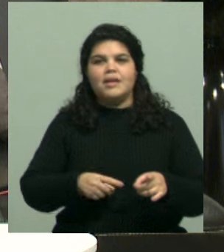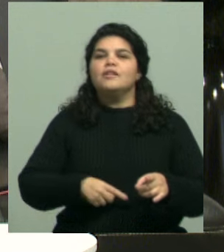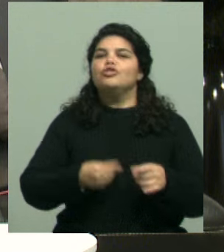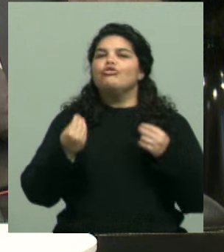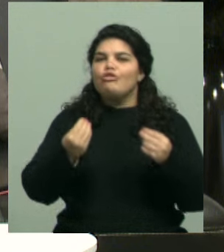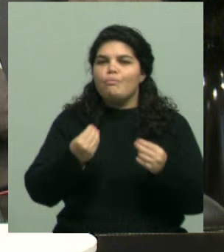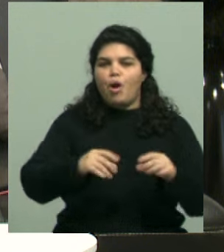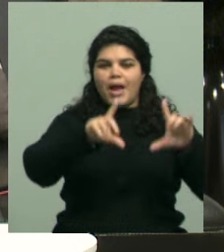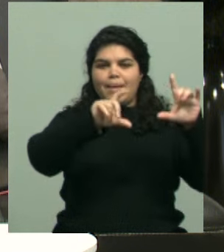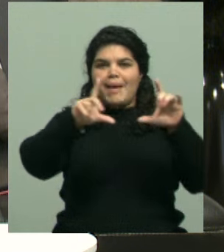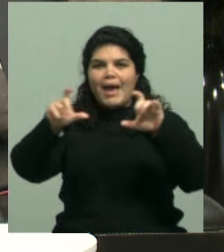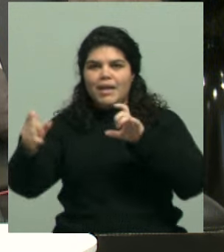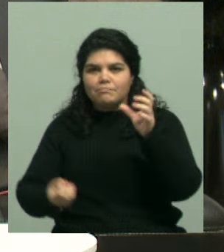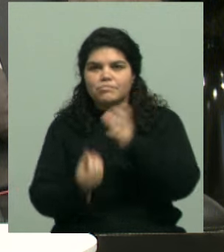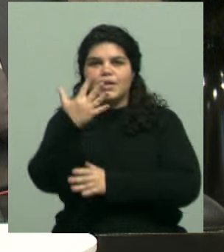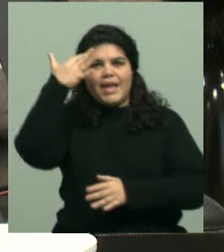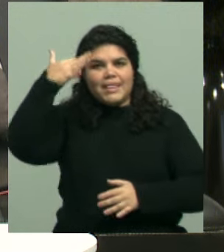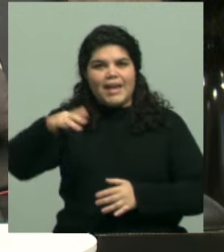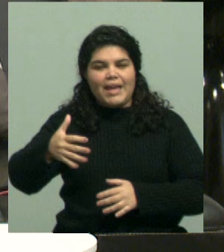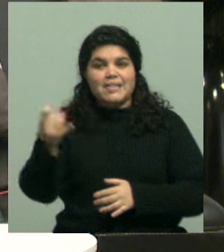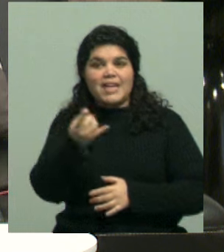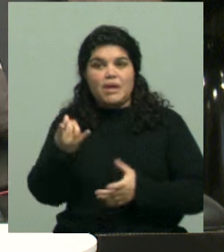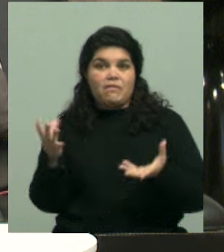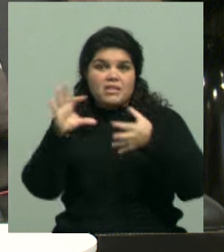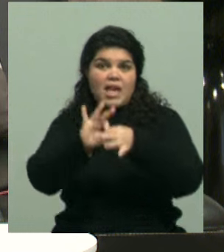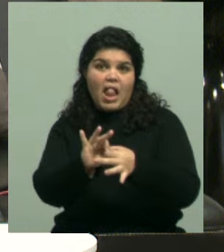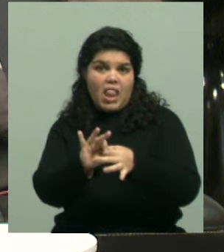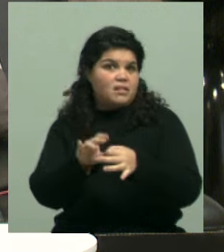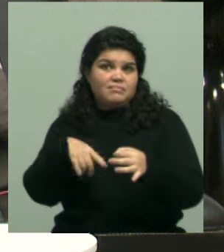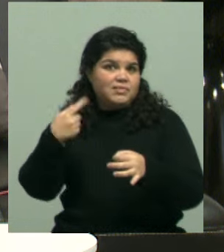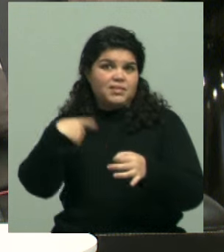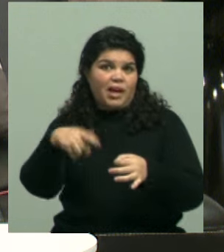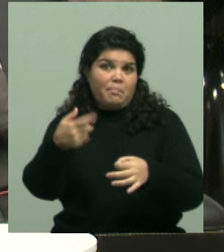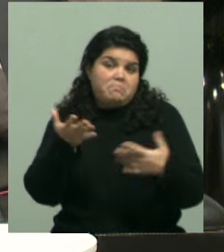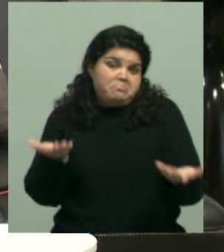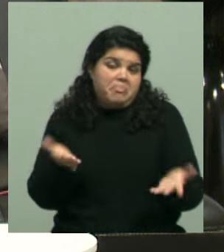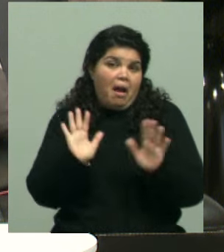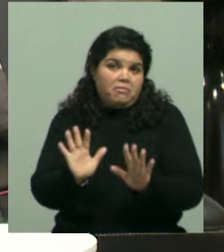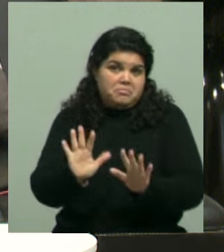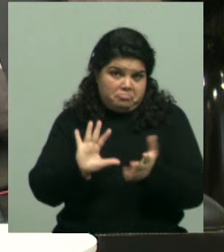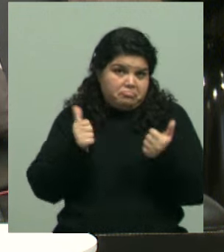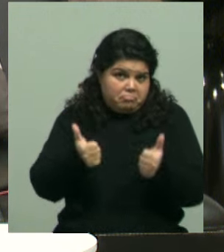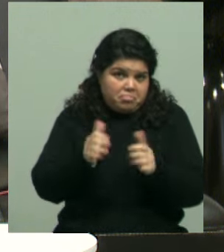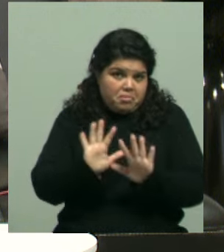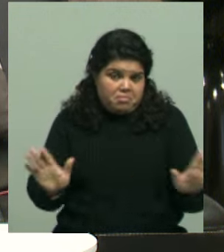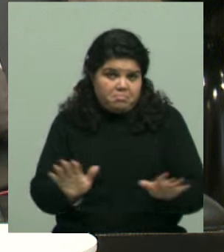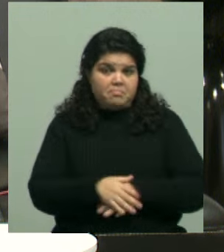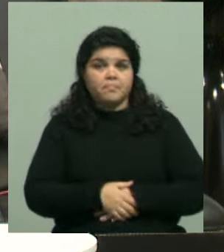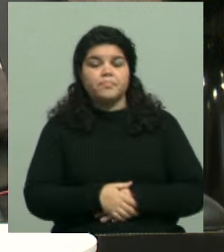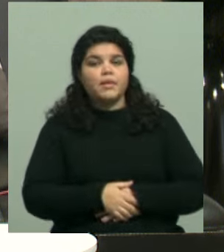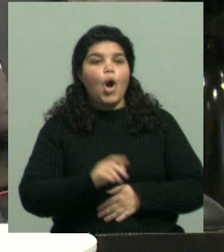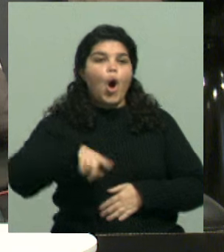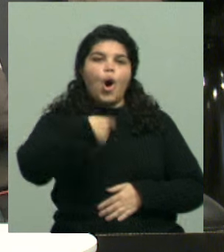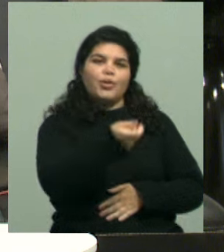través de inteligencia artificial. Y bueno, nada, es como súper aceptado, ¿no? Después tenemos otra herramienta, después de la búsqueda